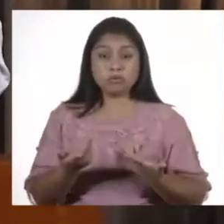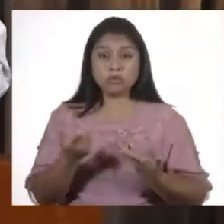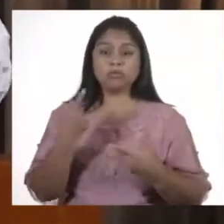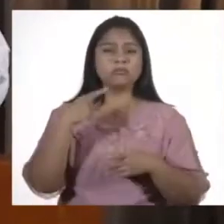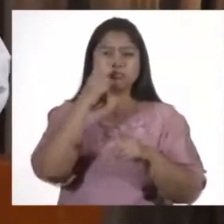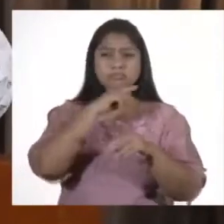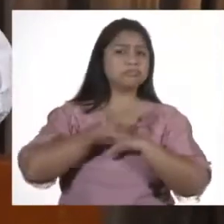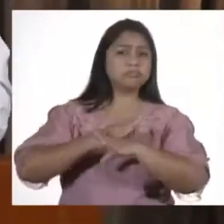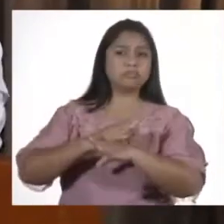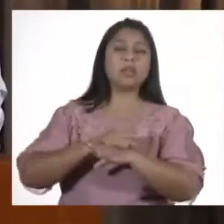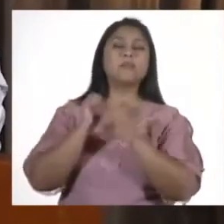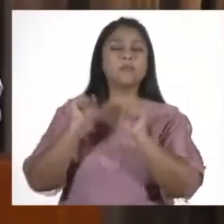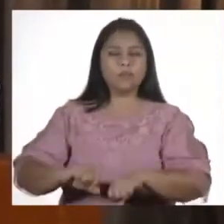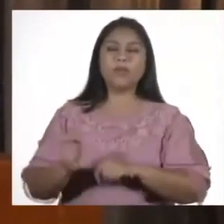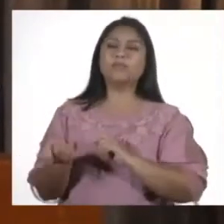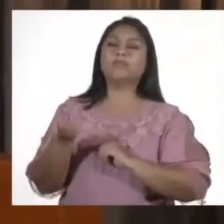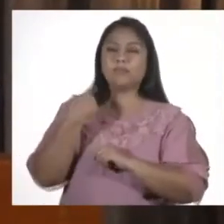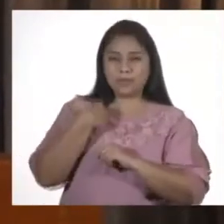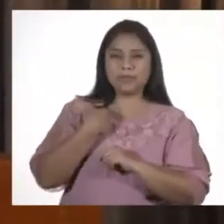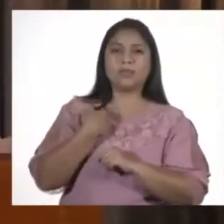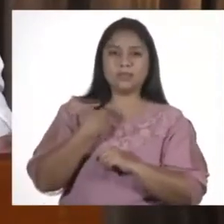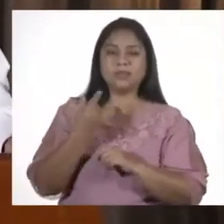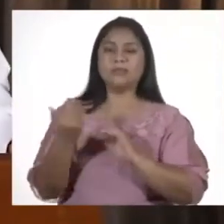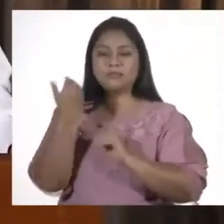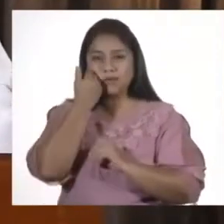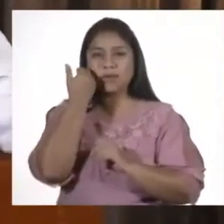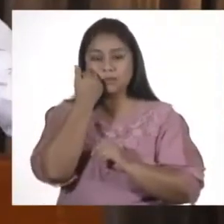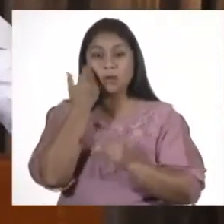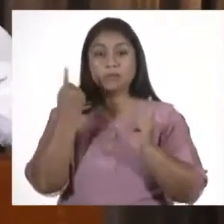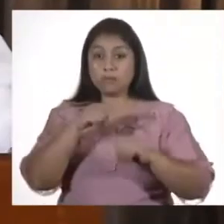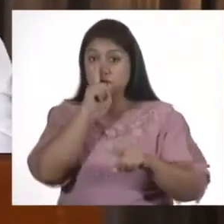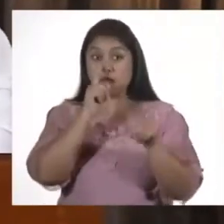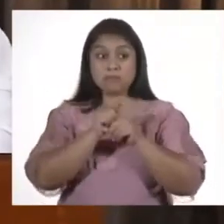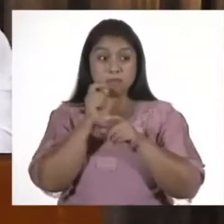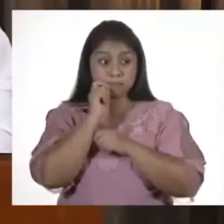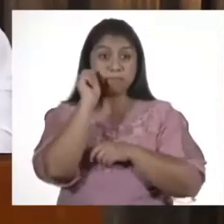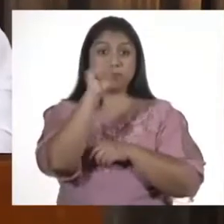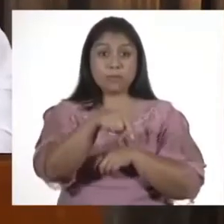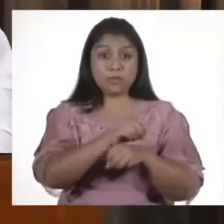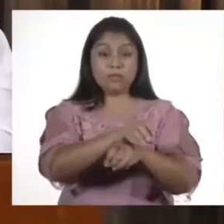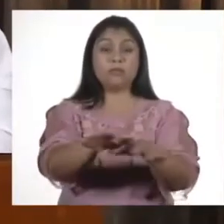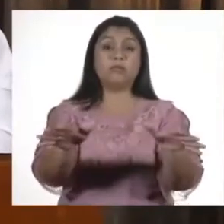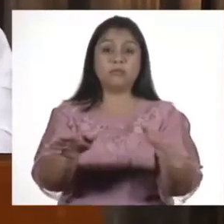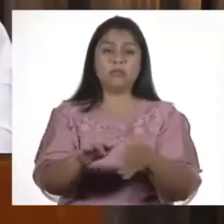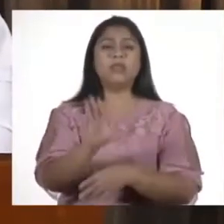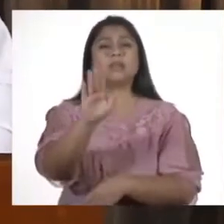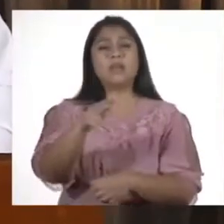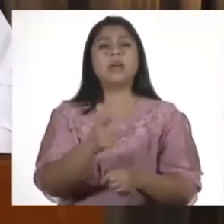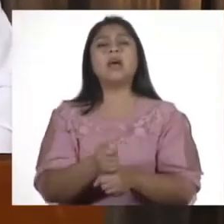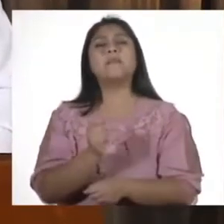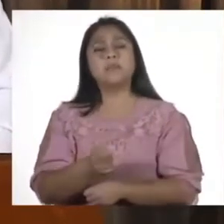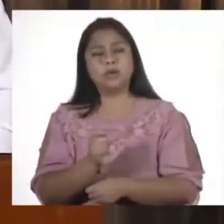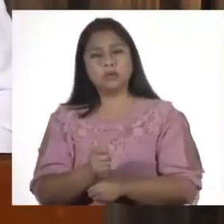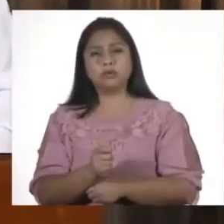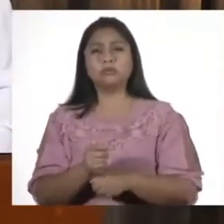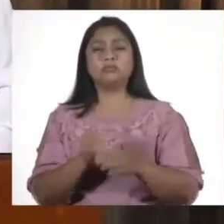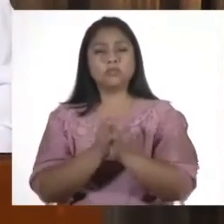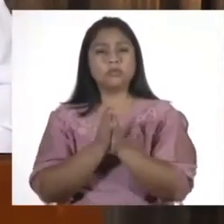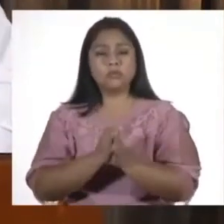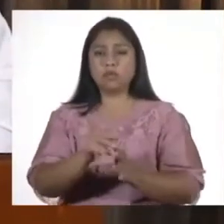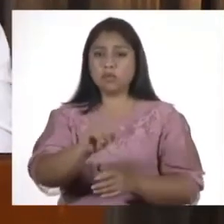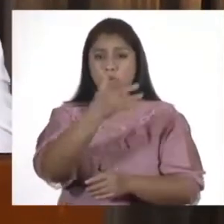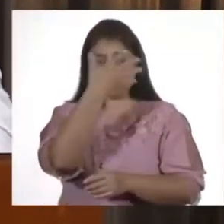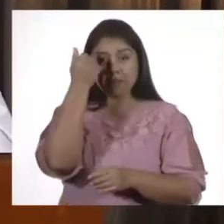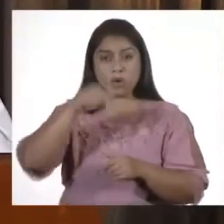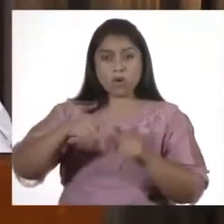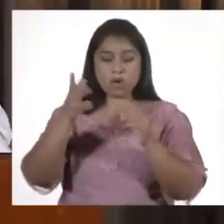protegemos, podemos resultar contaminados nosotros, pero sobre todo podemos contaminar a otros. Estimados amigos, no se